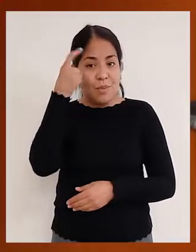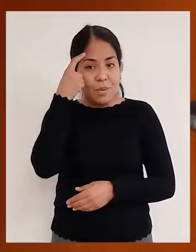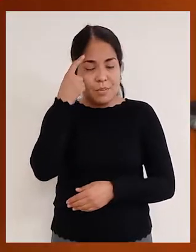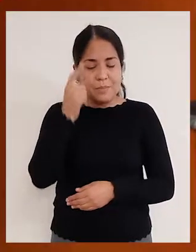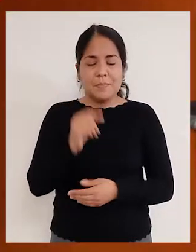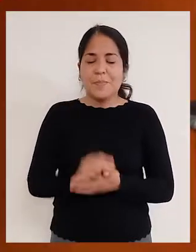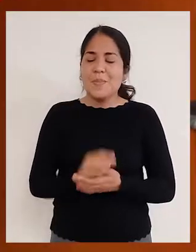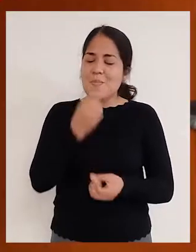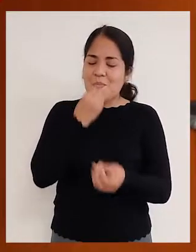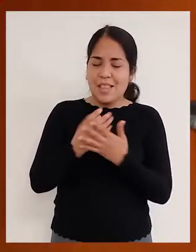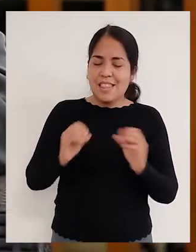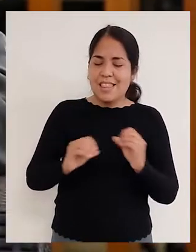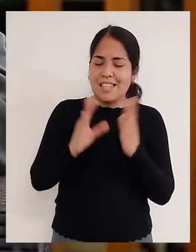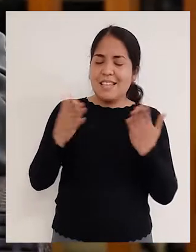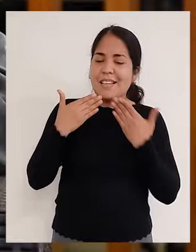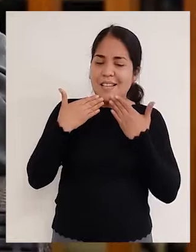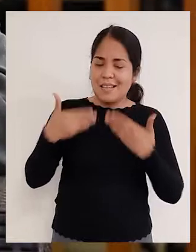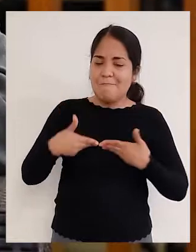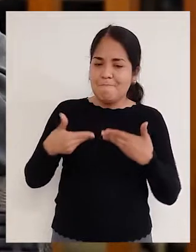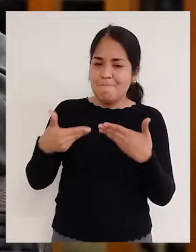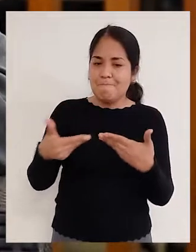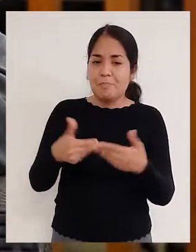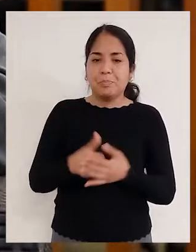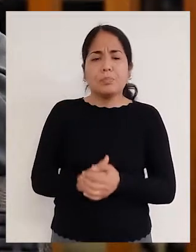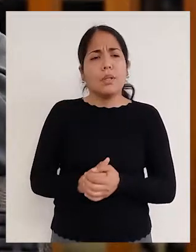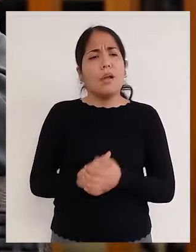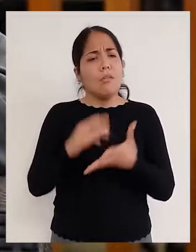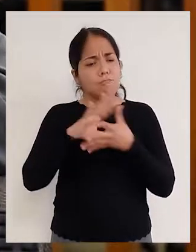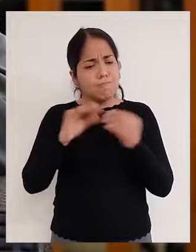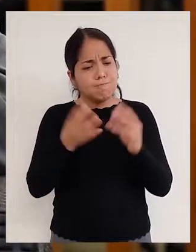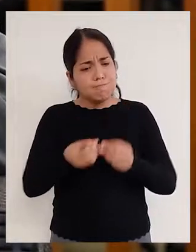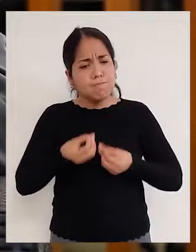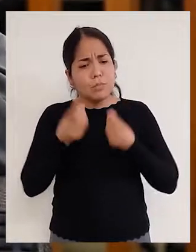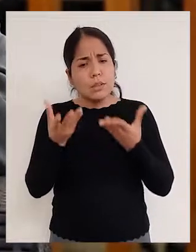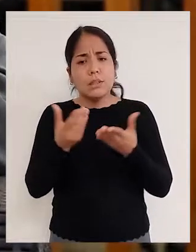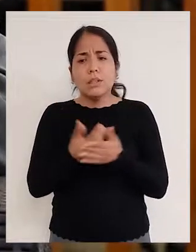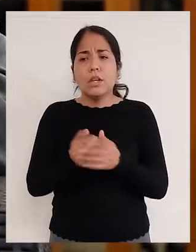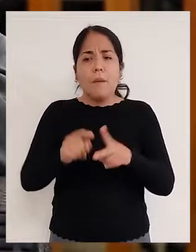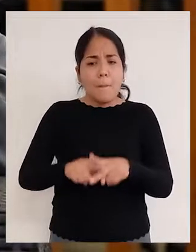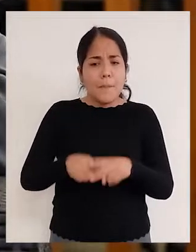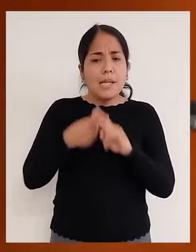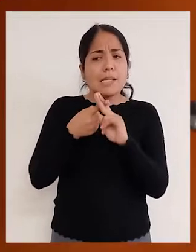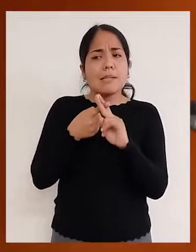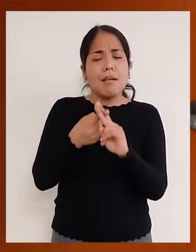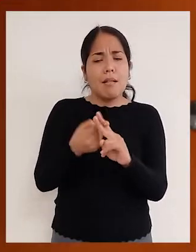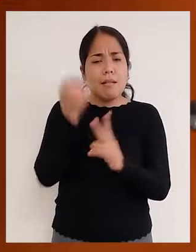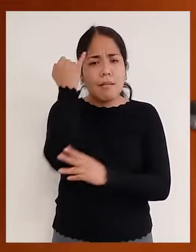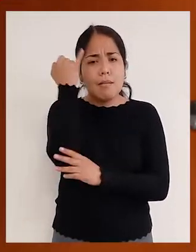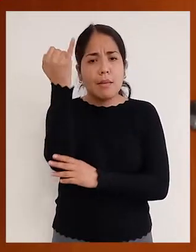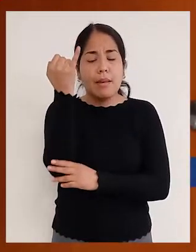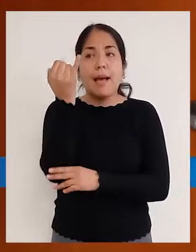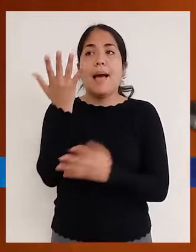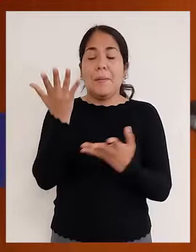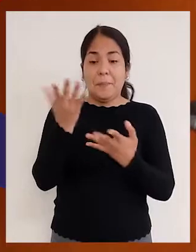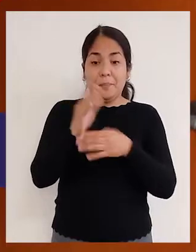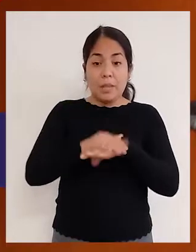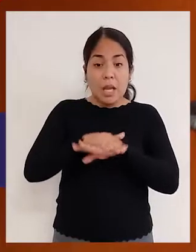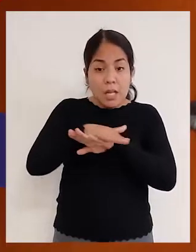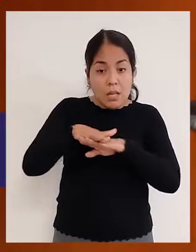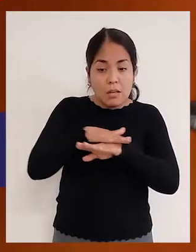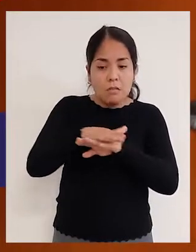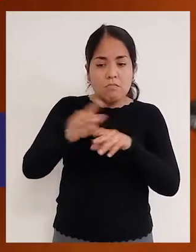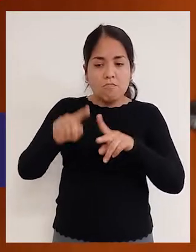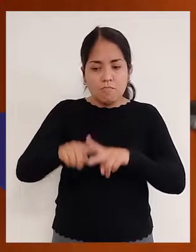Muy buenos días, gracias por la invitación. Cuéntame Juan Carlos, ¿cómo y por qué nace esta iniciativa? Bueno, esta iniciativa parte de una